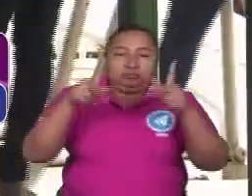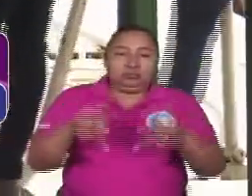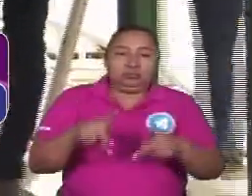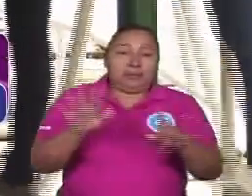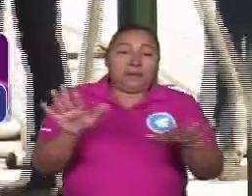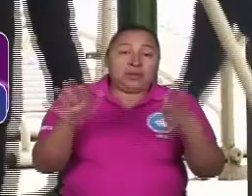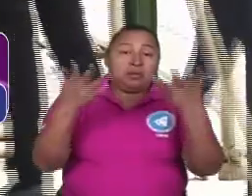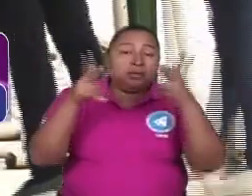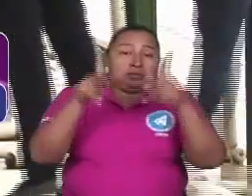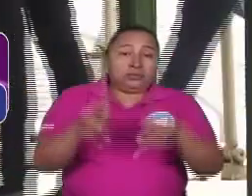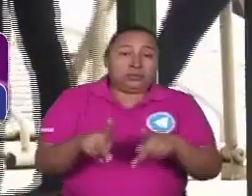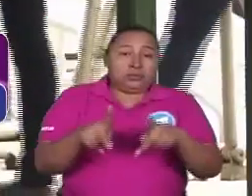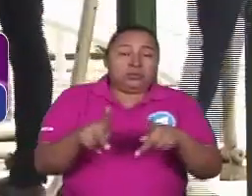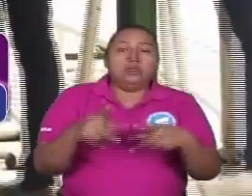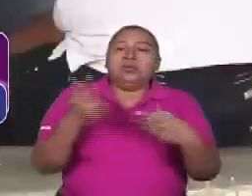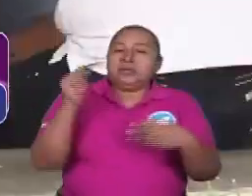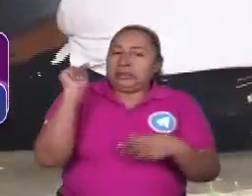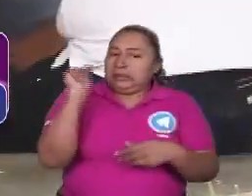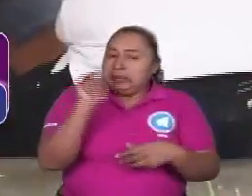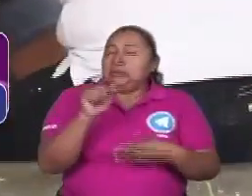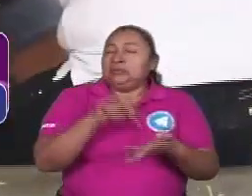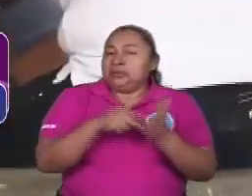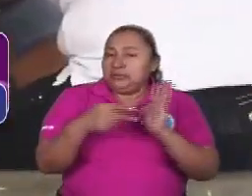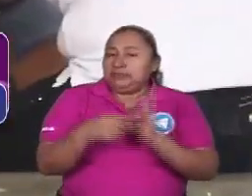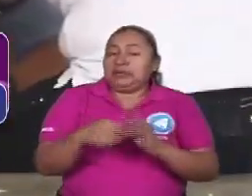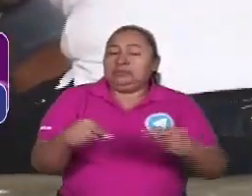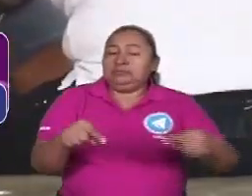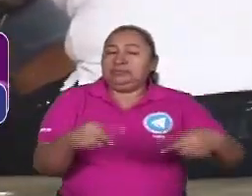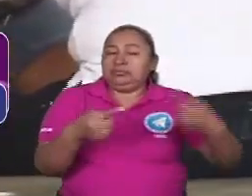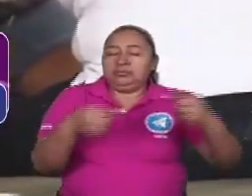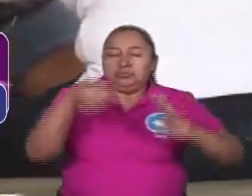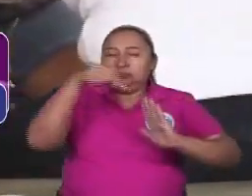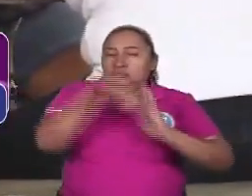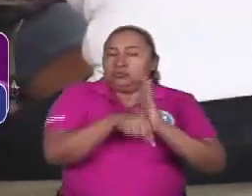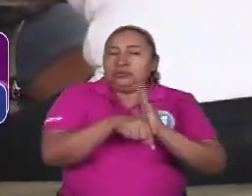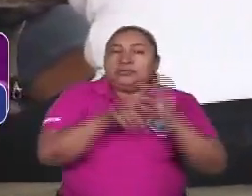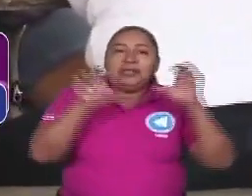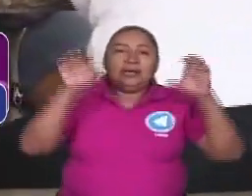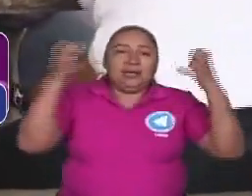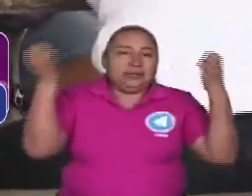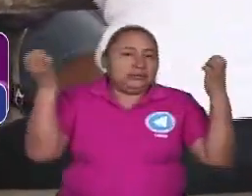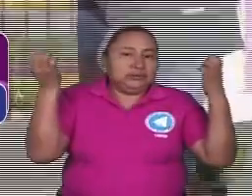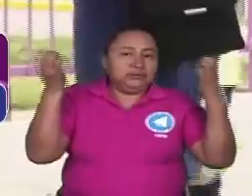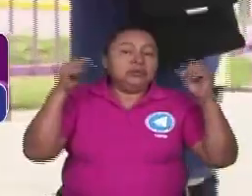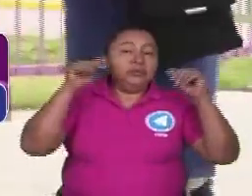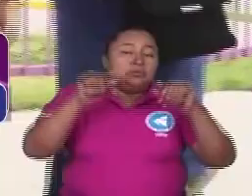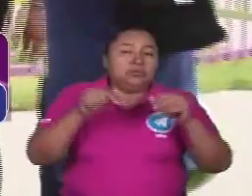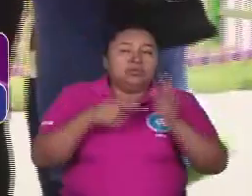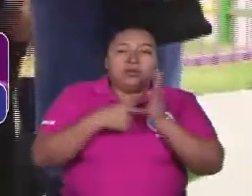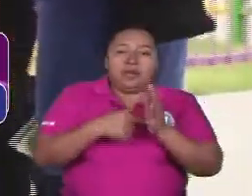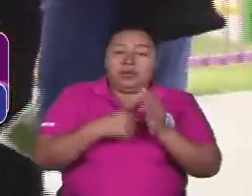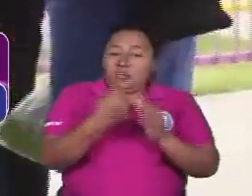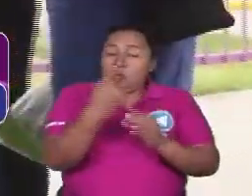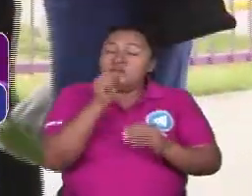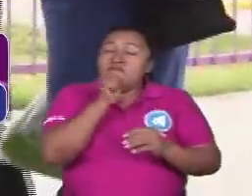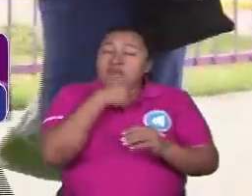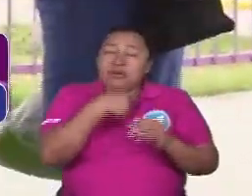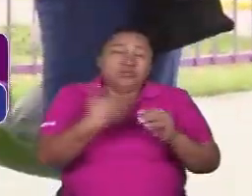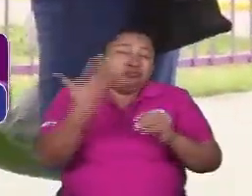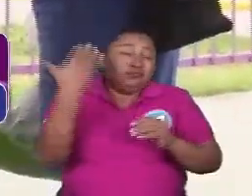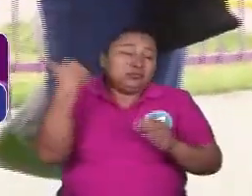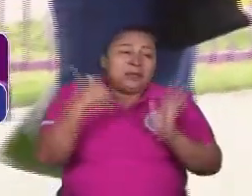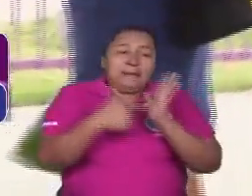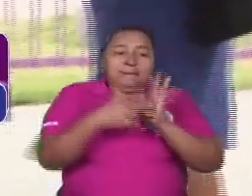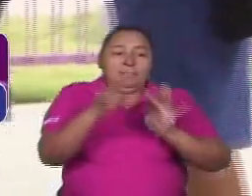mayoría de esta población, eso era una contradicción de fondo, de clase, de fondo, de un viejo modelo que le daba